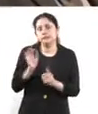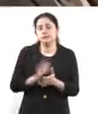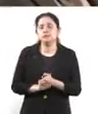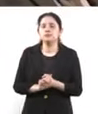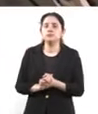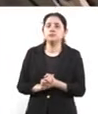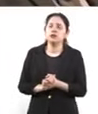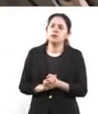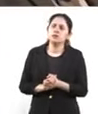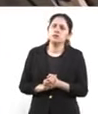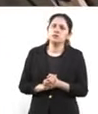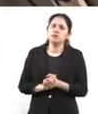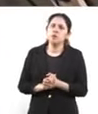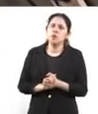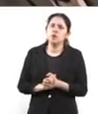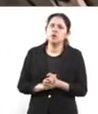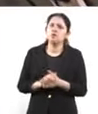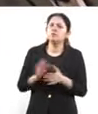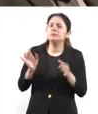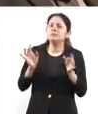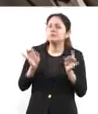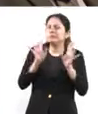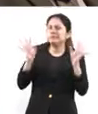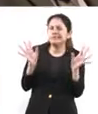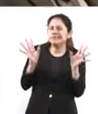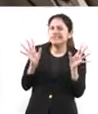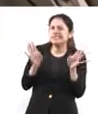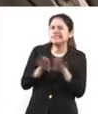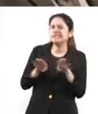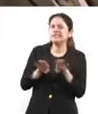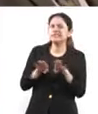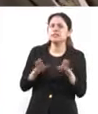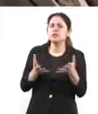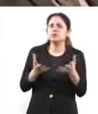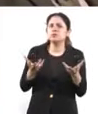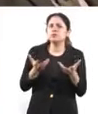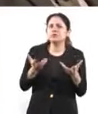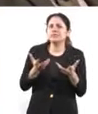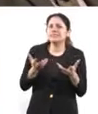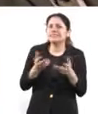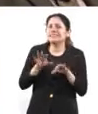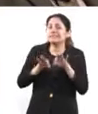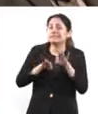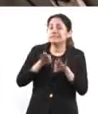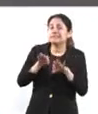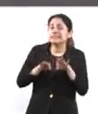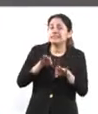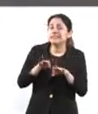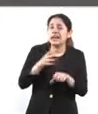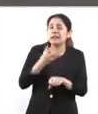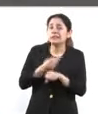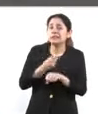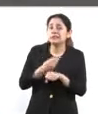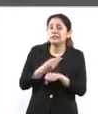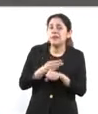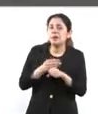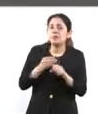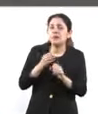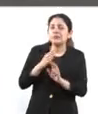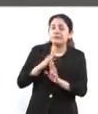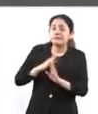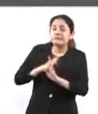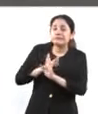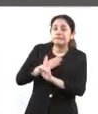si llegase a ocurrir, ¿cómo podrían ustedes abordar esta situación para tratar de evitar? Vamos a ver cuál es el